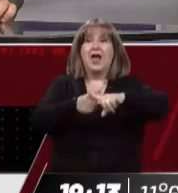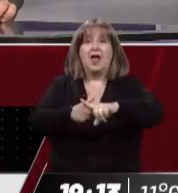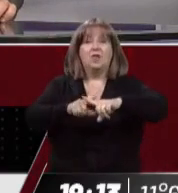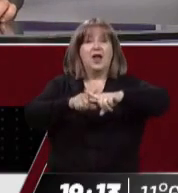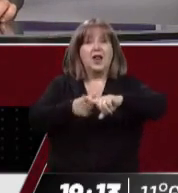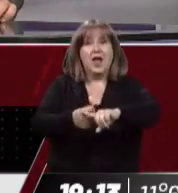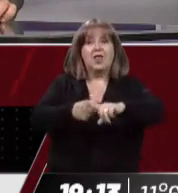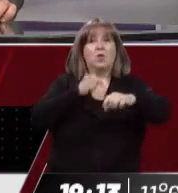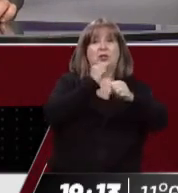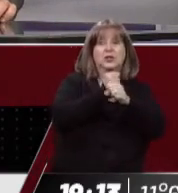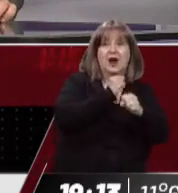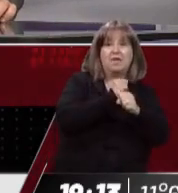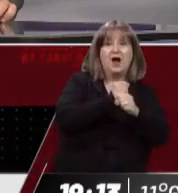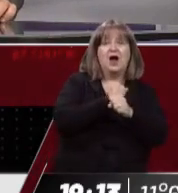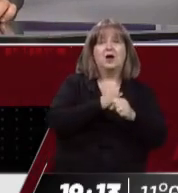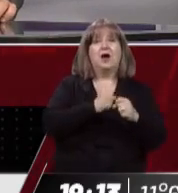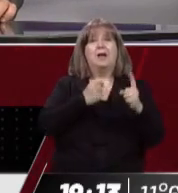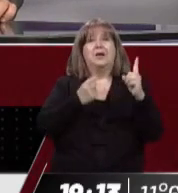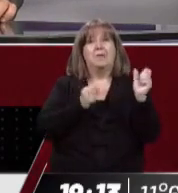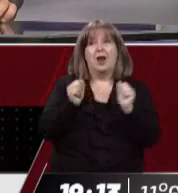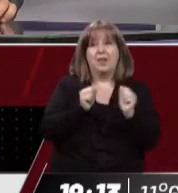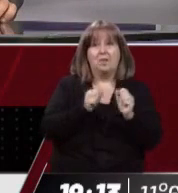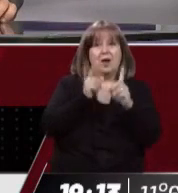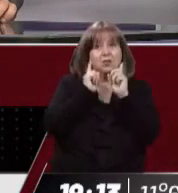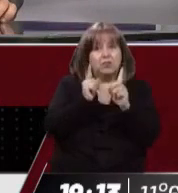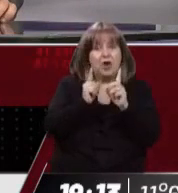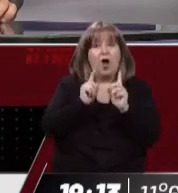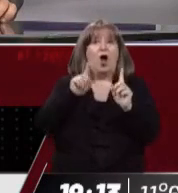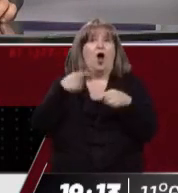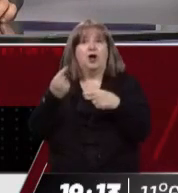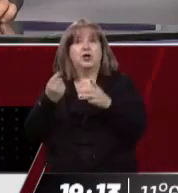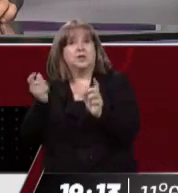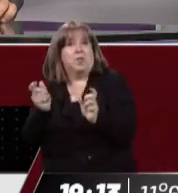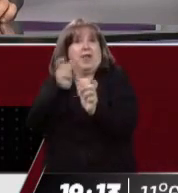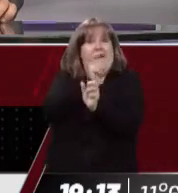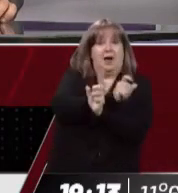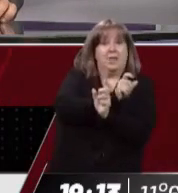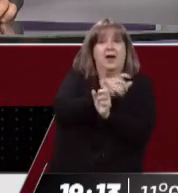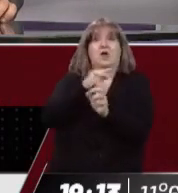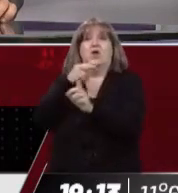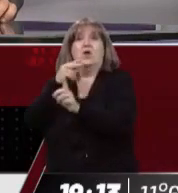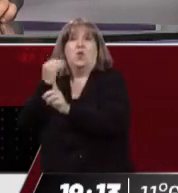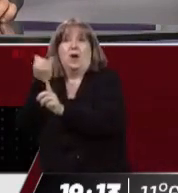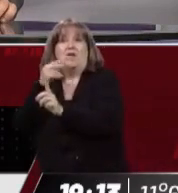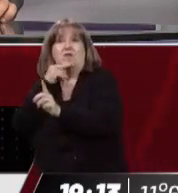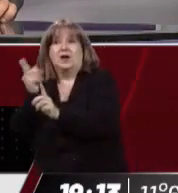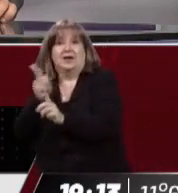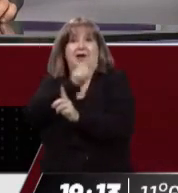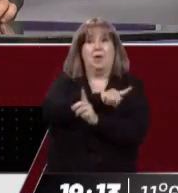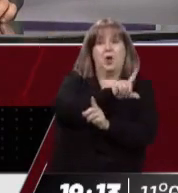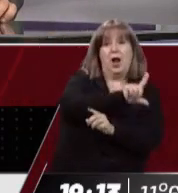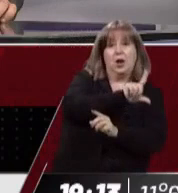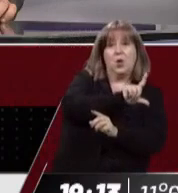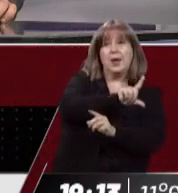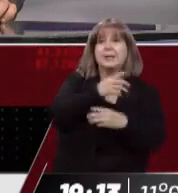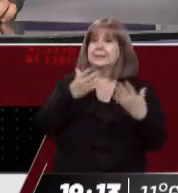cuándo no, cuándo son laborales y cuándo no. Incluso cuando se da una circunstancia para declarar un feriado, fuera de